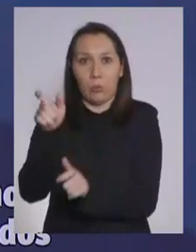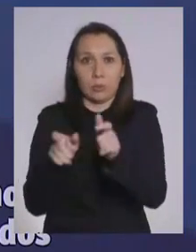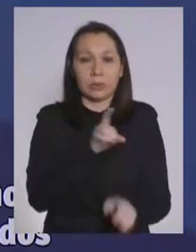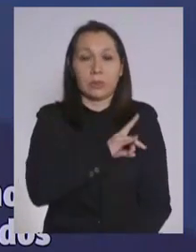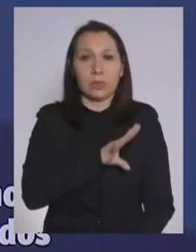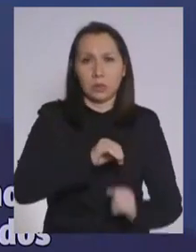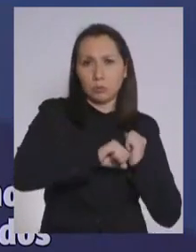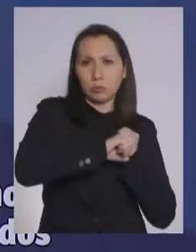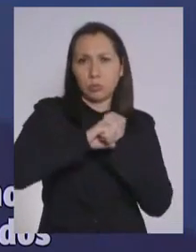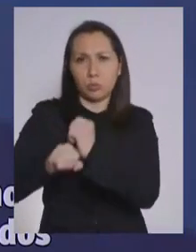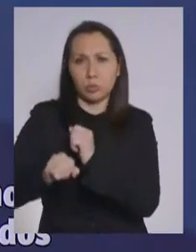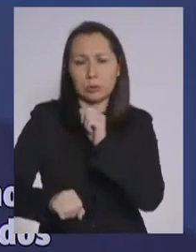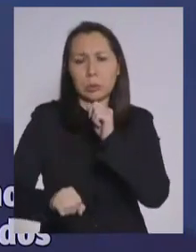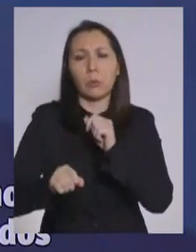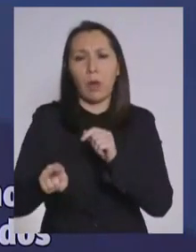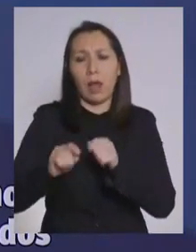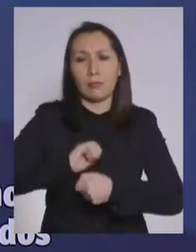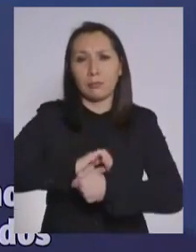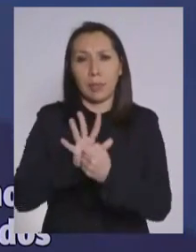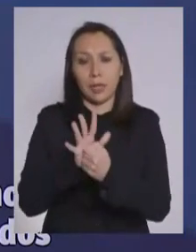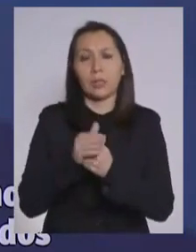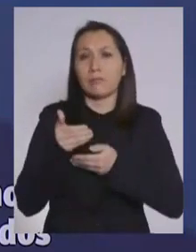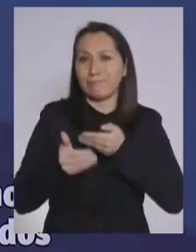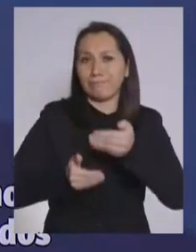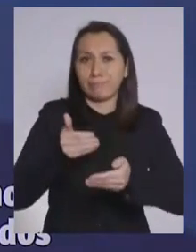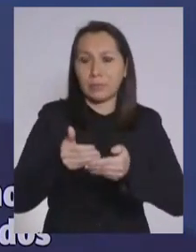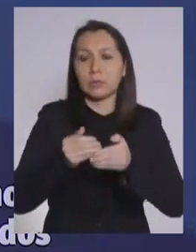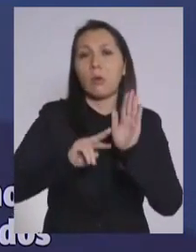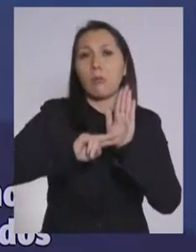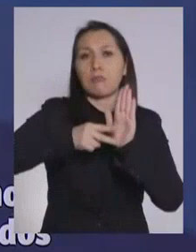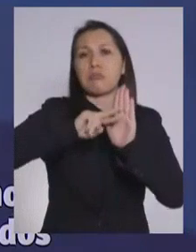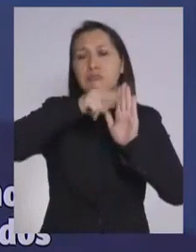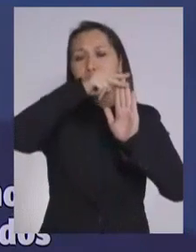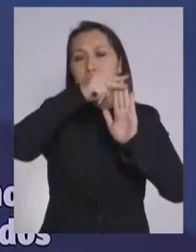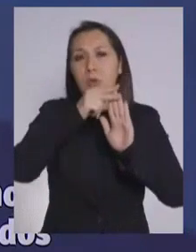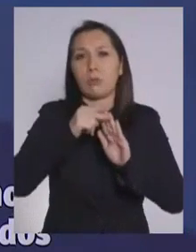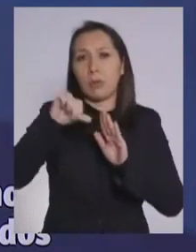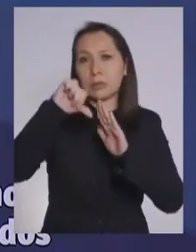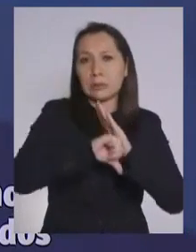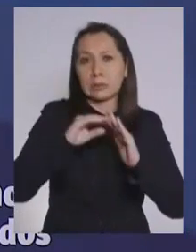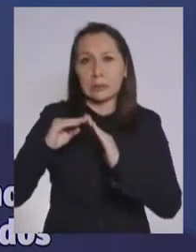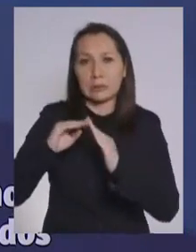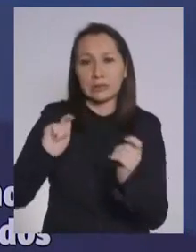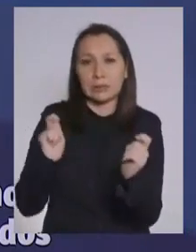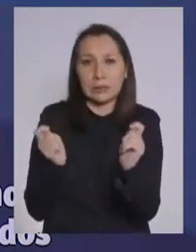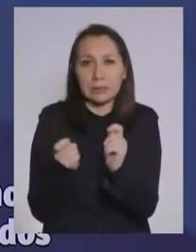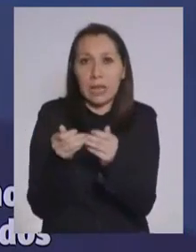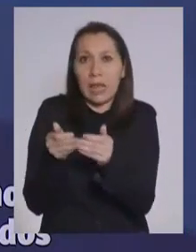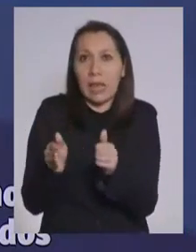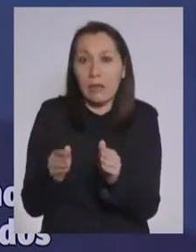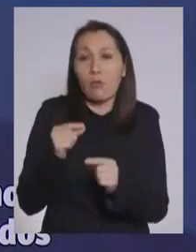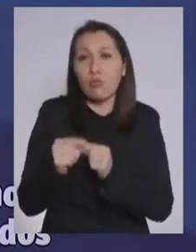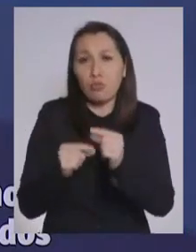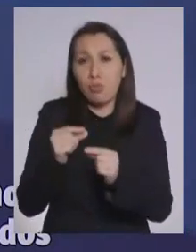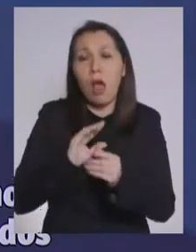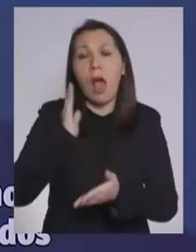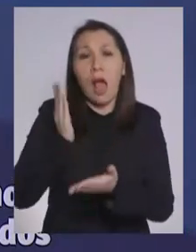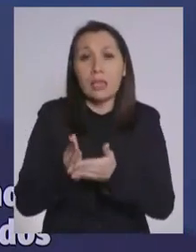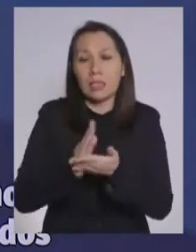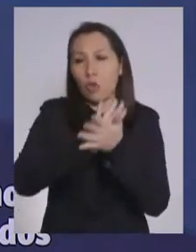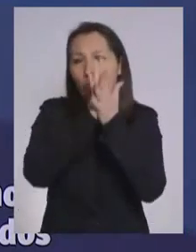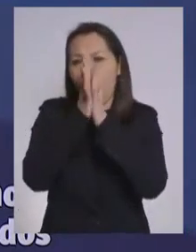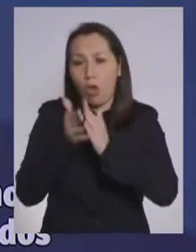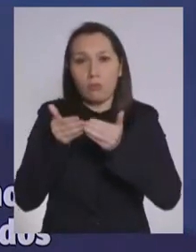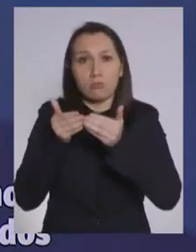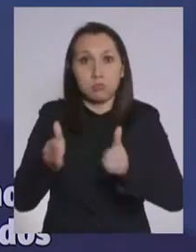luchando contra la pandemia, avanzando en estas etapas de cuarentena, transición, hasta llegar al desconfinamiento,